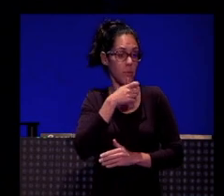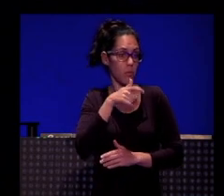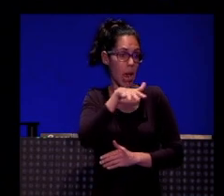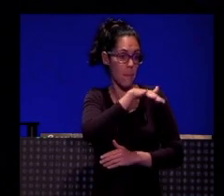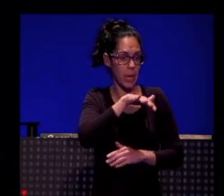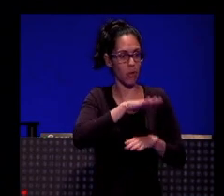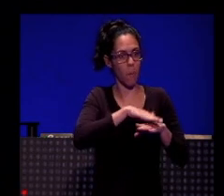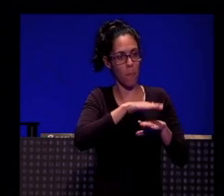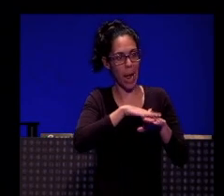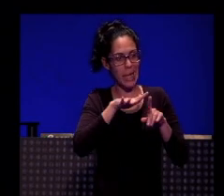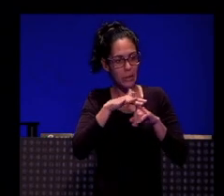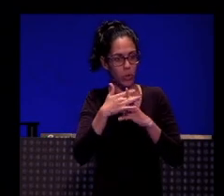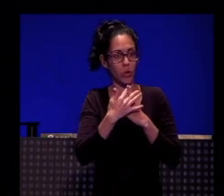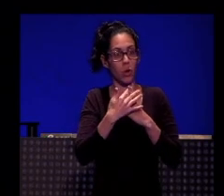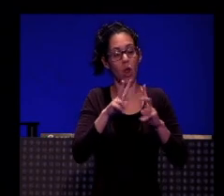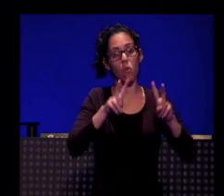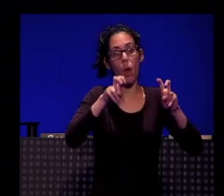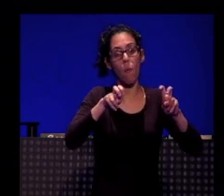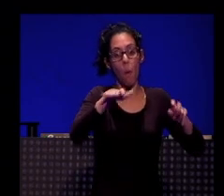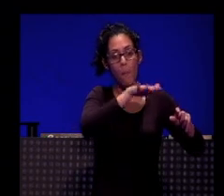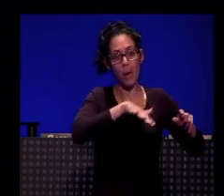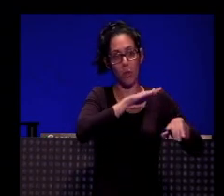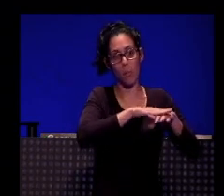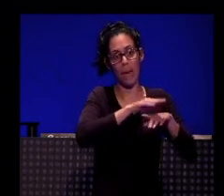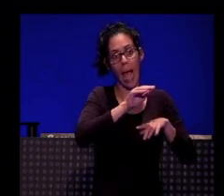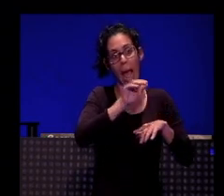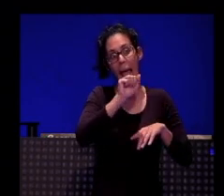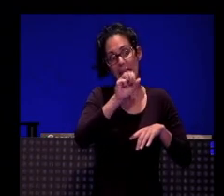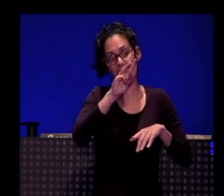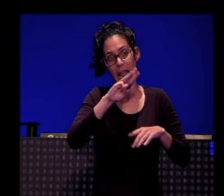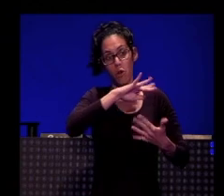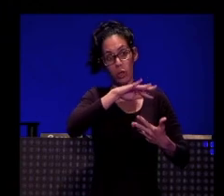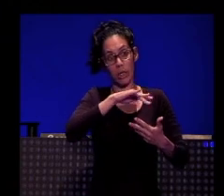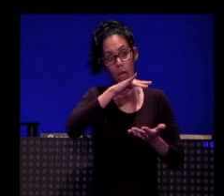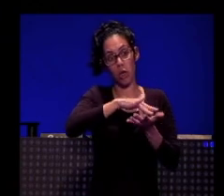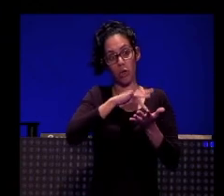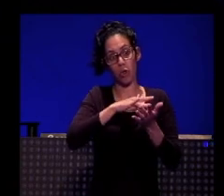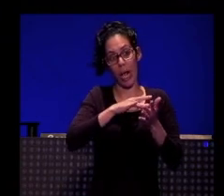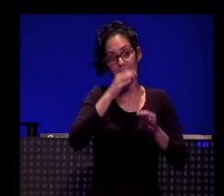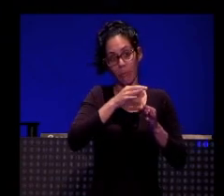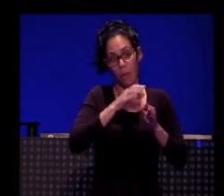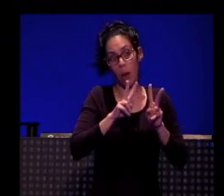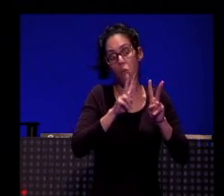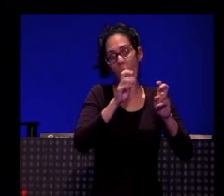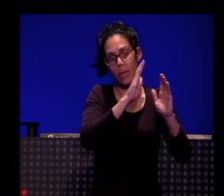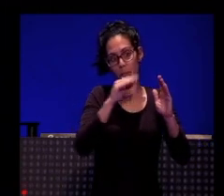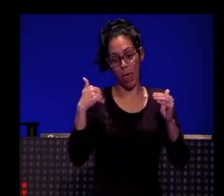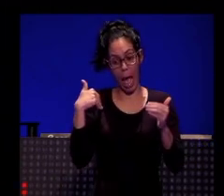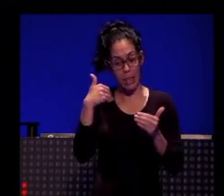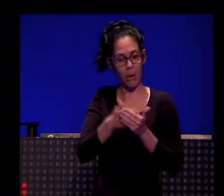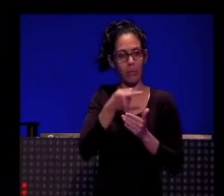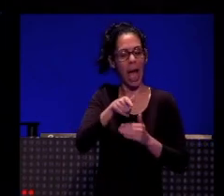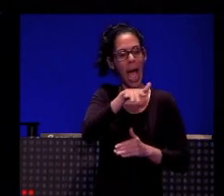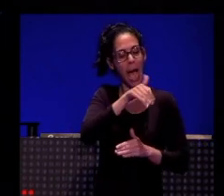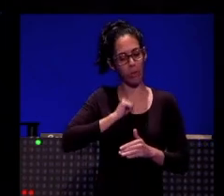el entorno y el nuevo plato de Antena 3 Noticias es de septiembre, que empezamos con la nueva temporada, pues aprovechamos ese entorno y